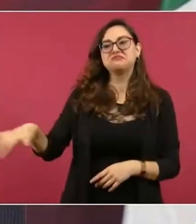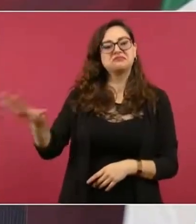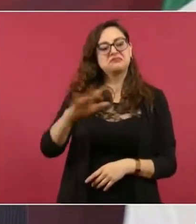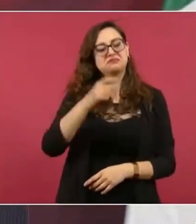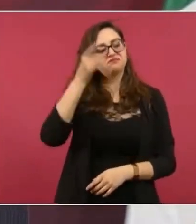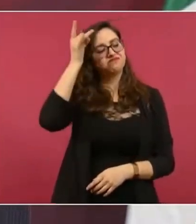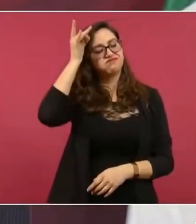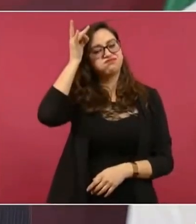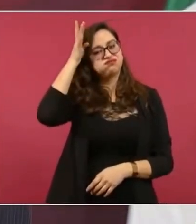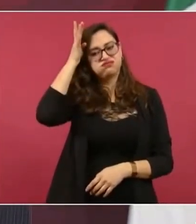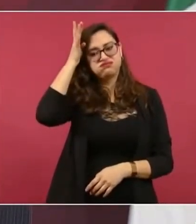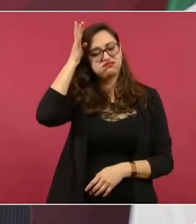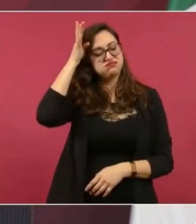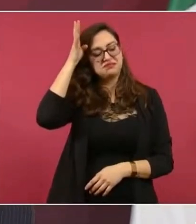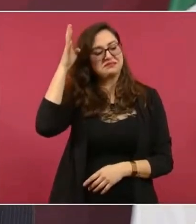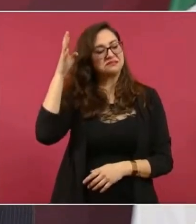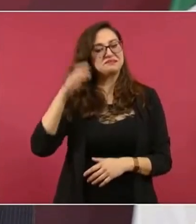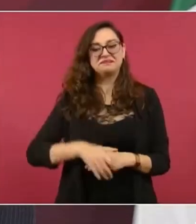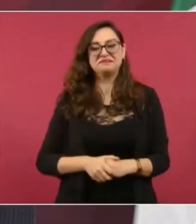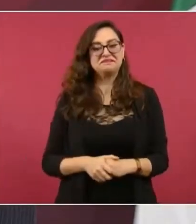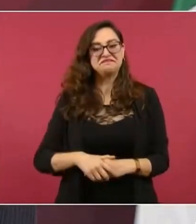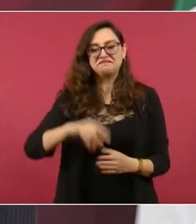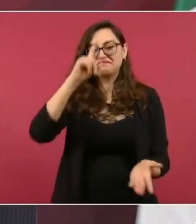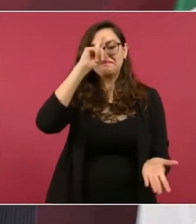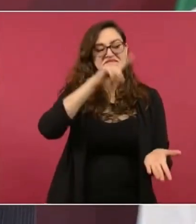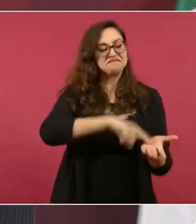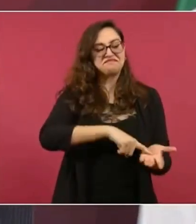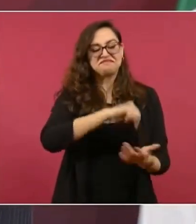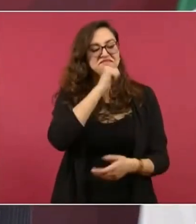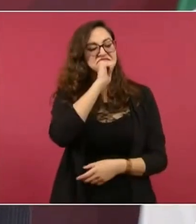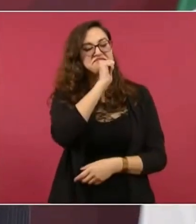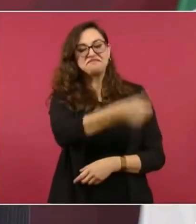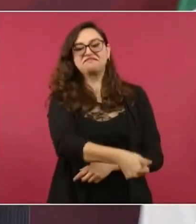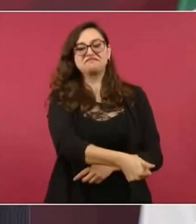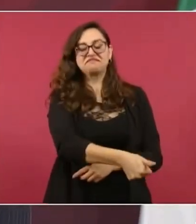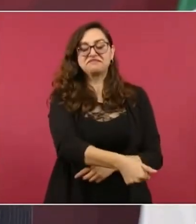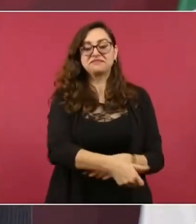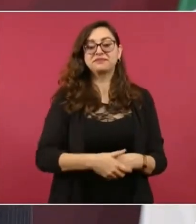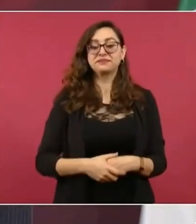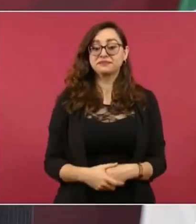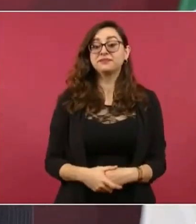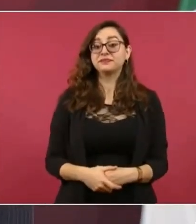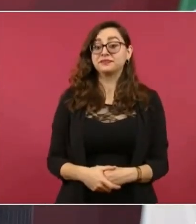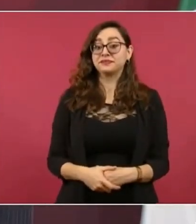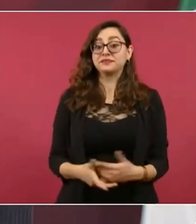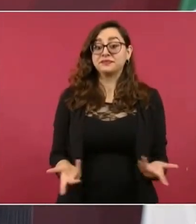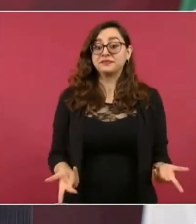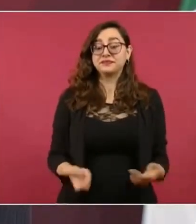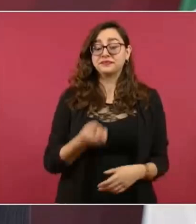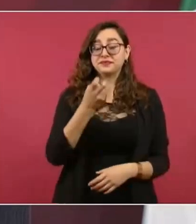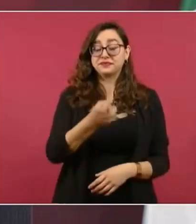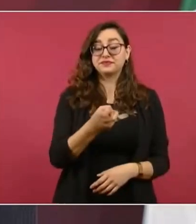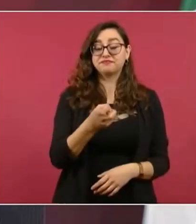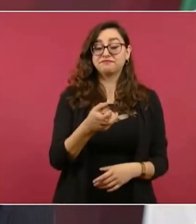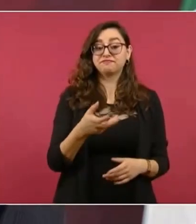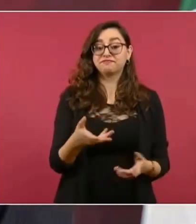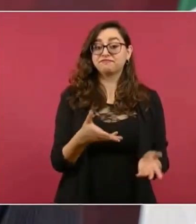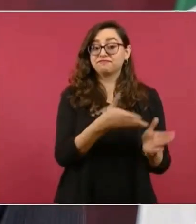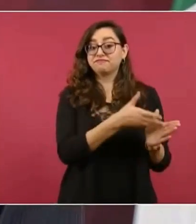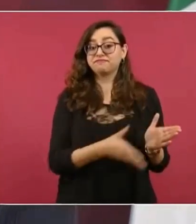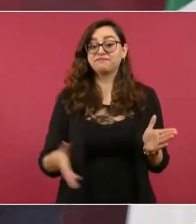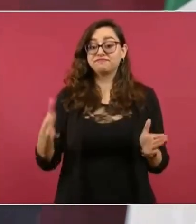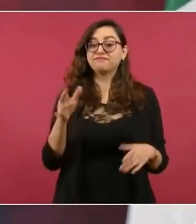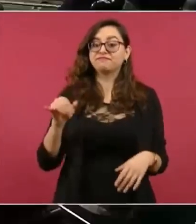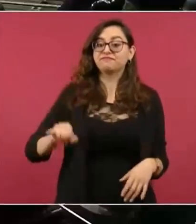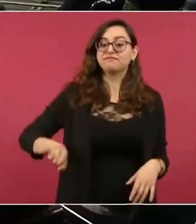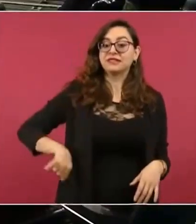Entonces, sí estamos viviendo, como dije ayer, tiempos interesantes. Y vamos a ver cuáles